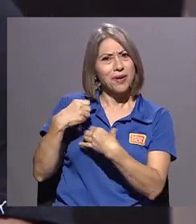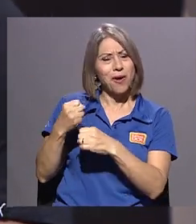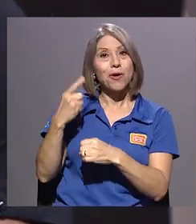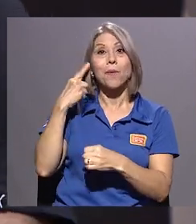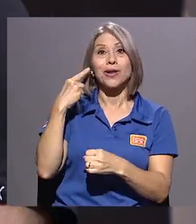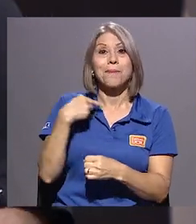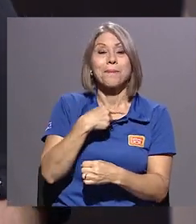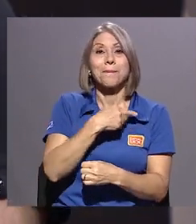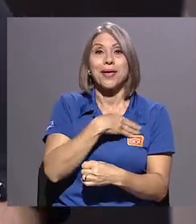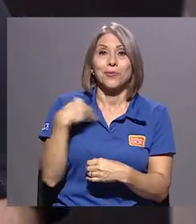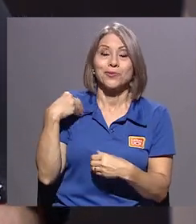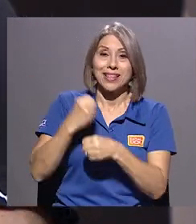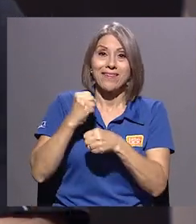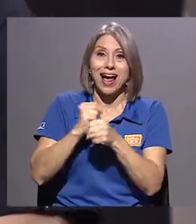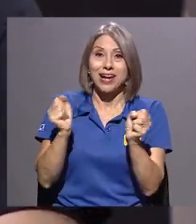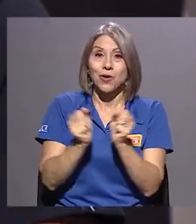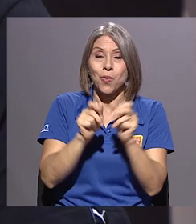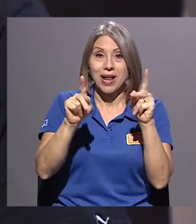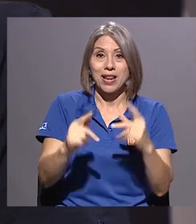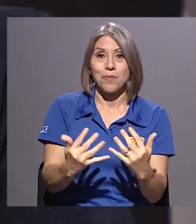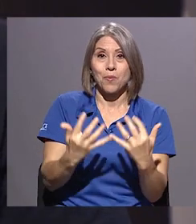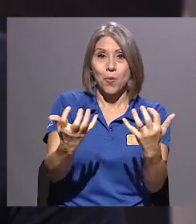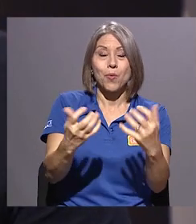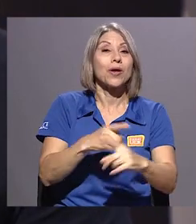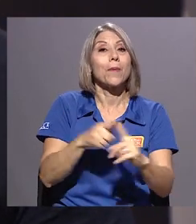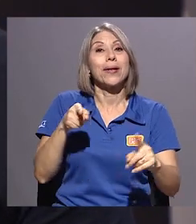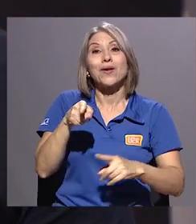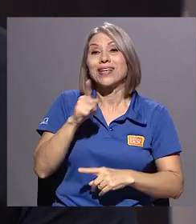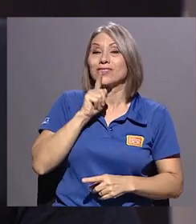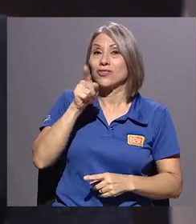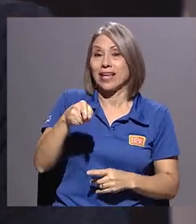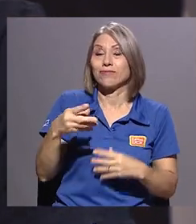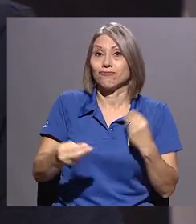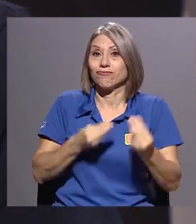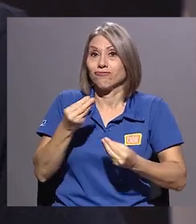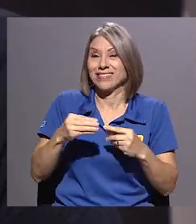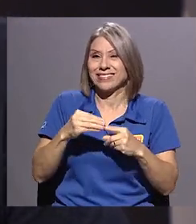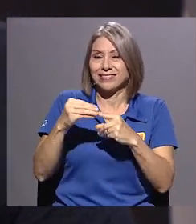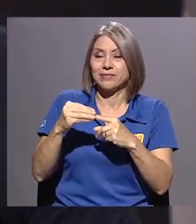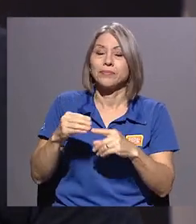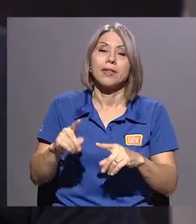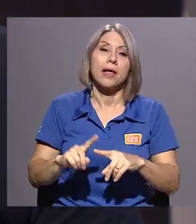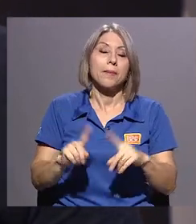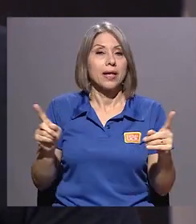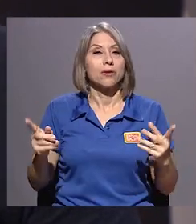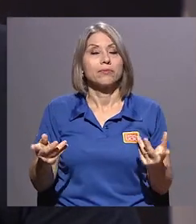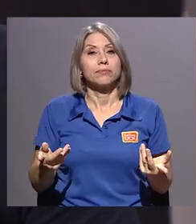de que crea más de lo normal, digamos, en cuanto a la historia. Pero en términos generales,